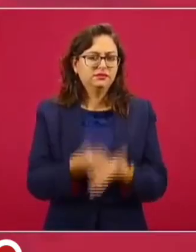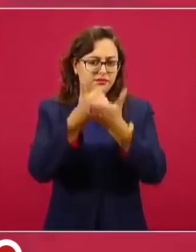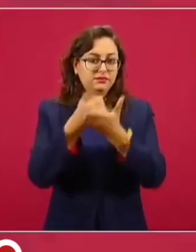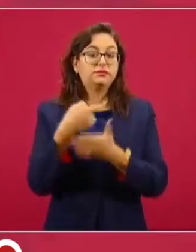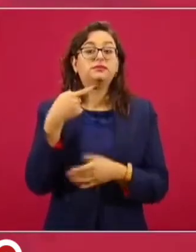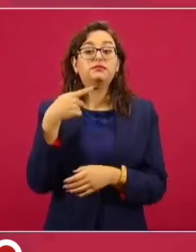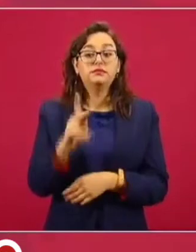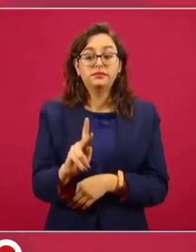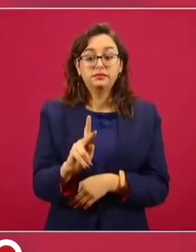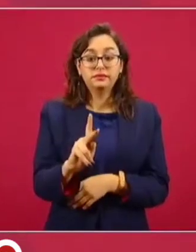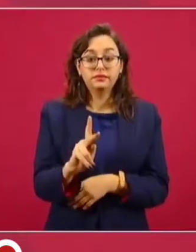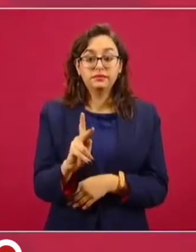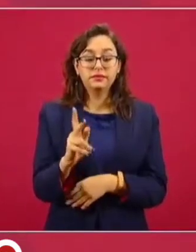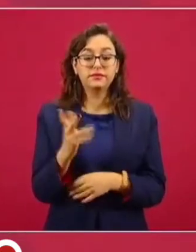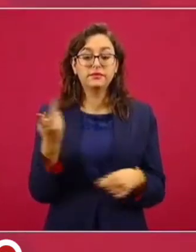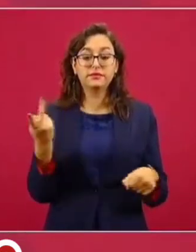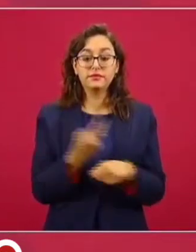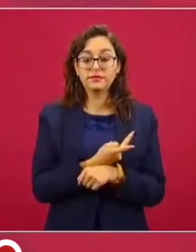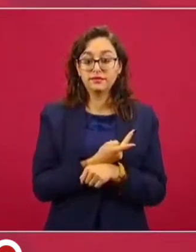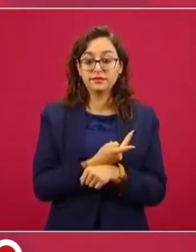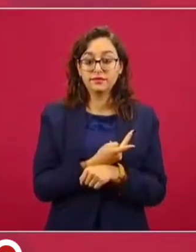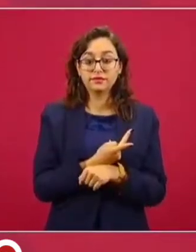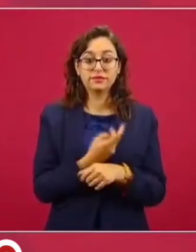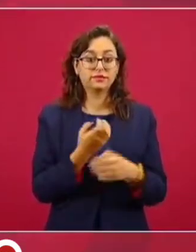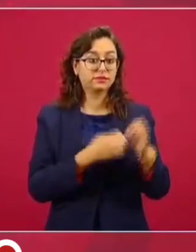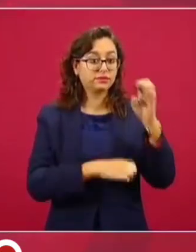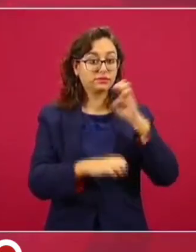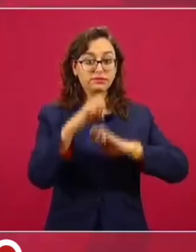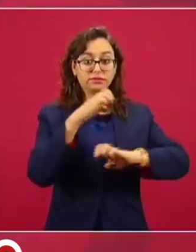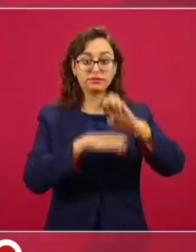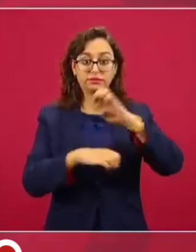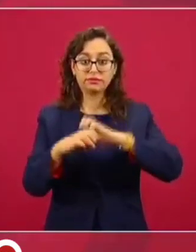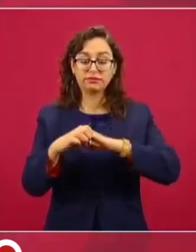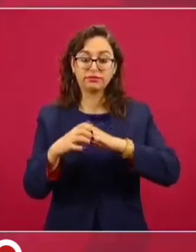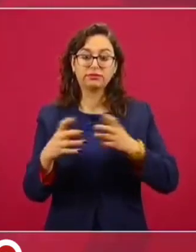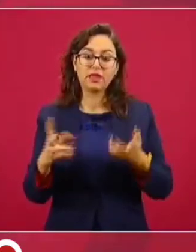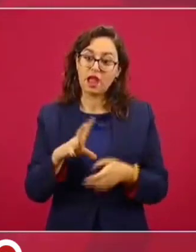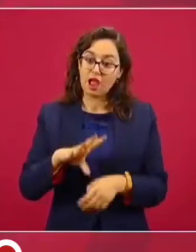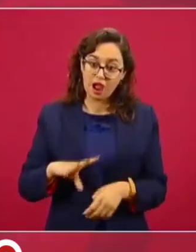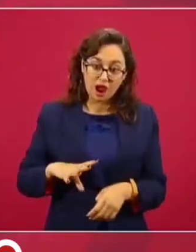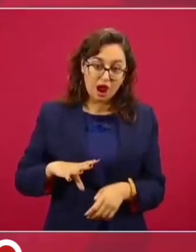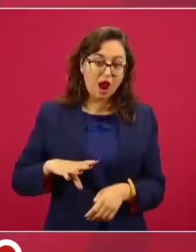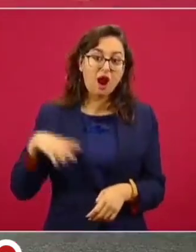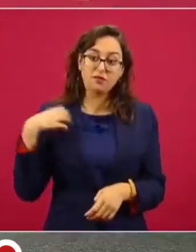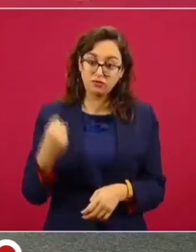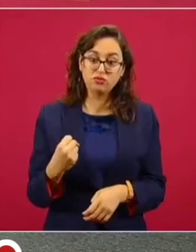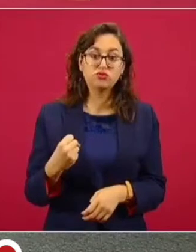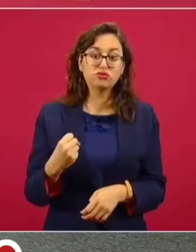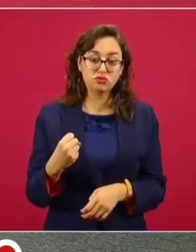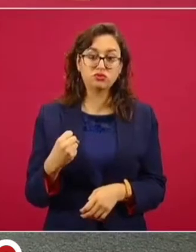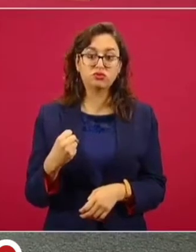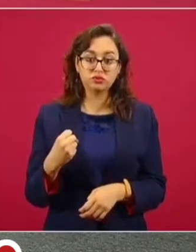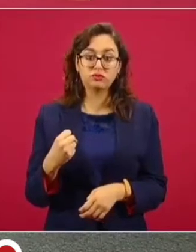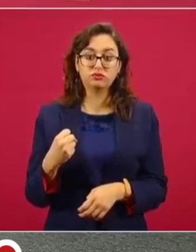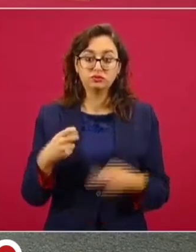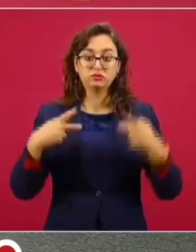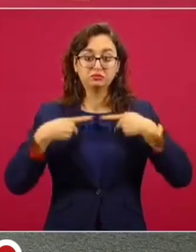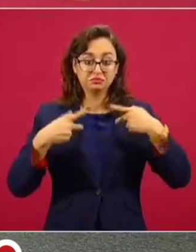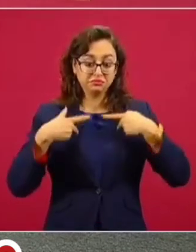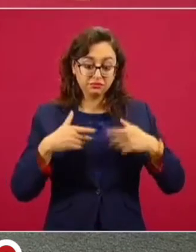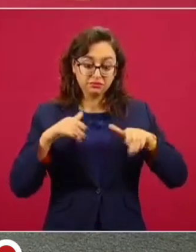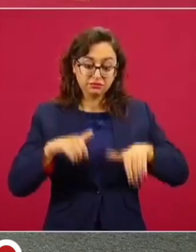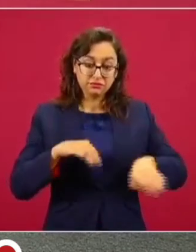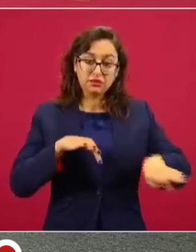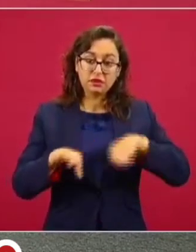hay empresas que explotan a los trabajadores.